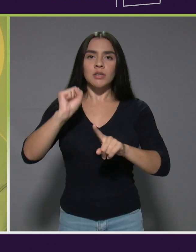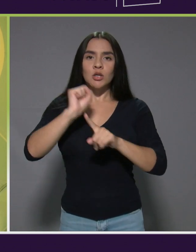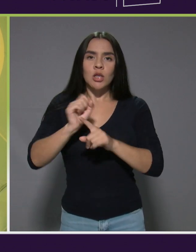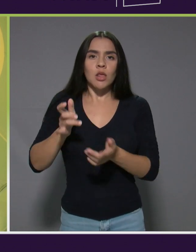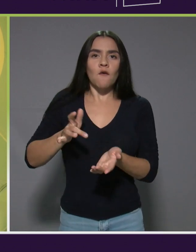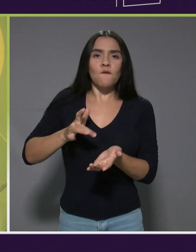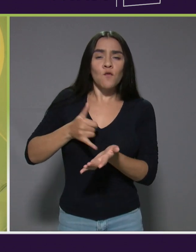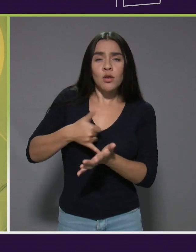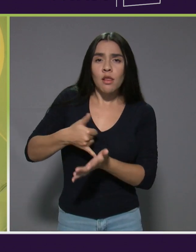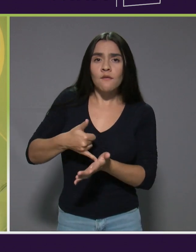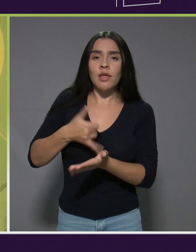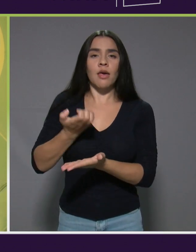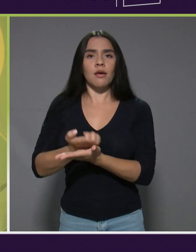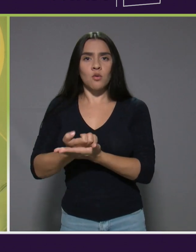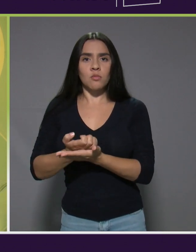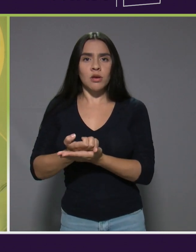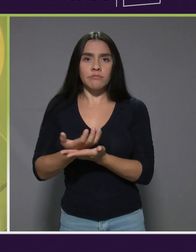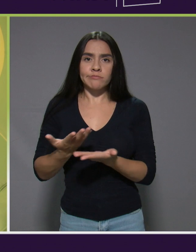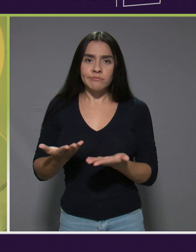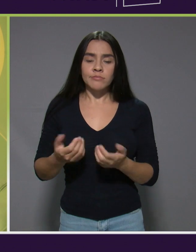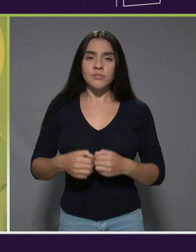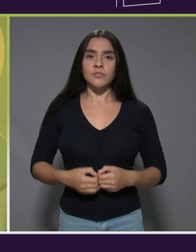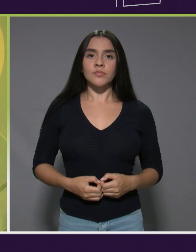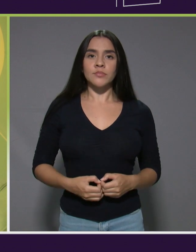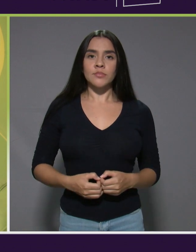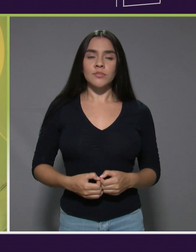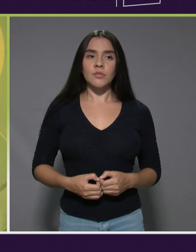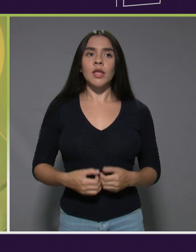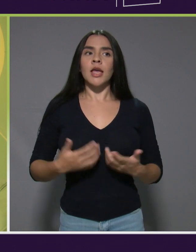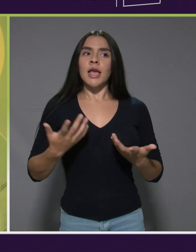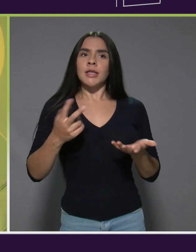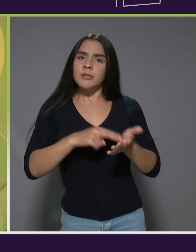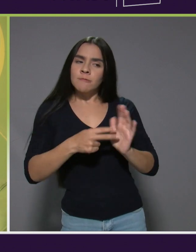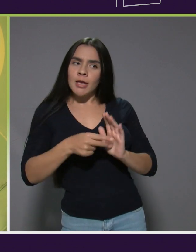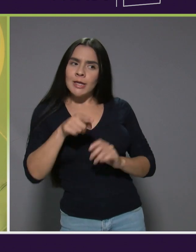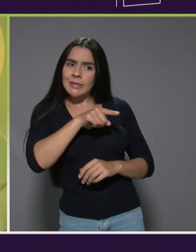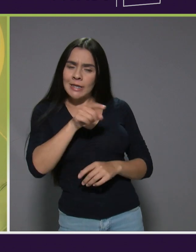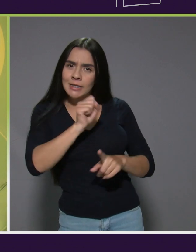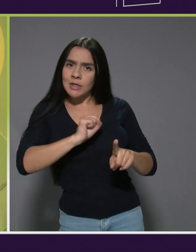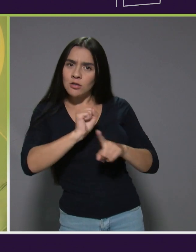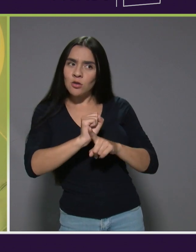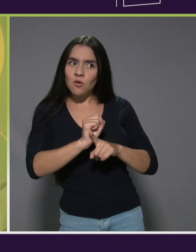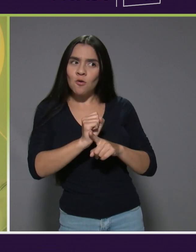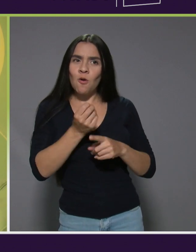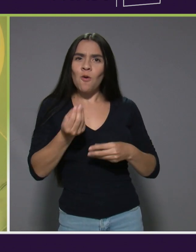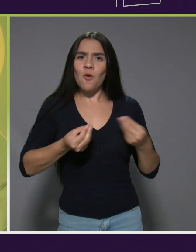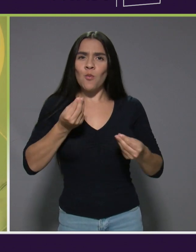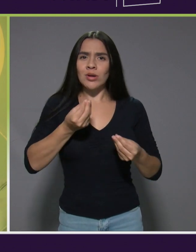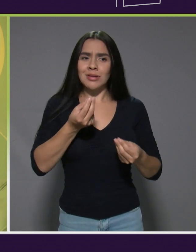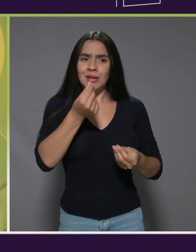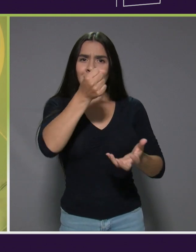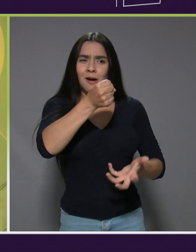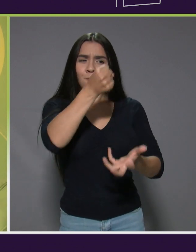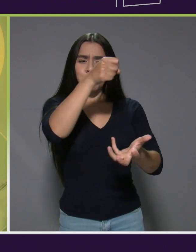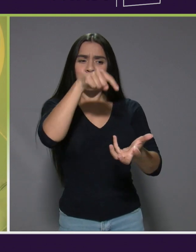vulnerabilidad económica. ¿Cómo hacer para que sin más plata se pueda mejorar, verdad,